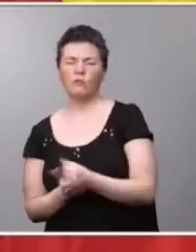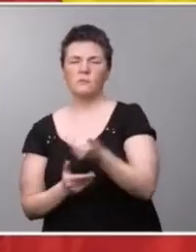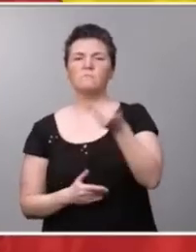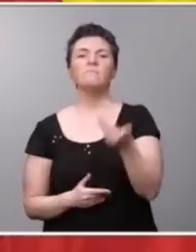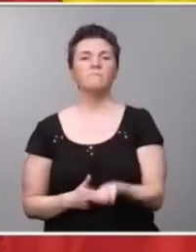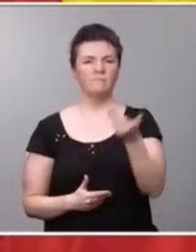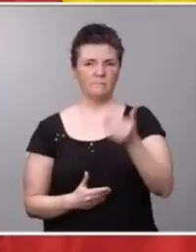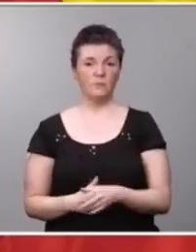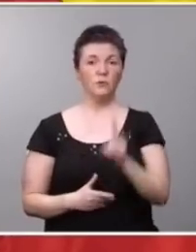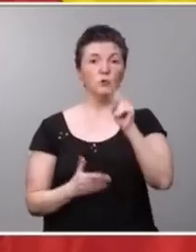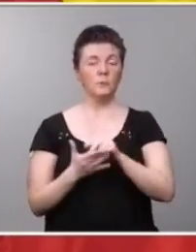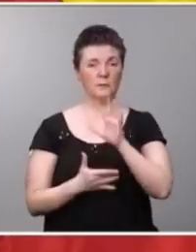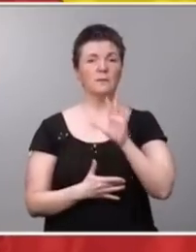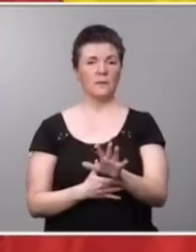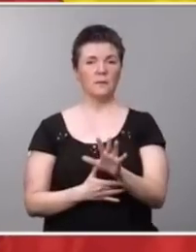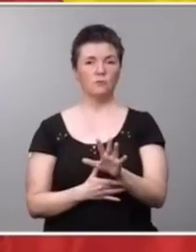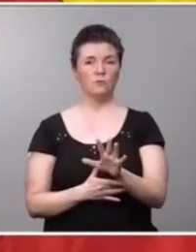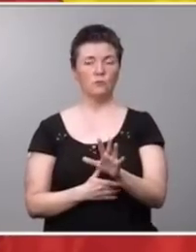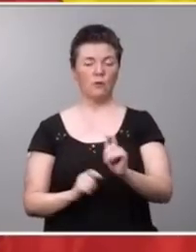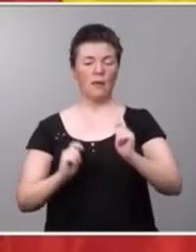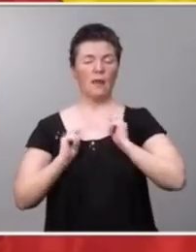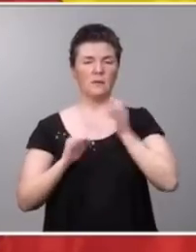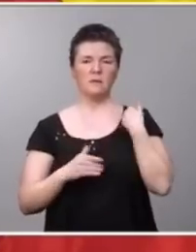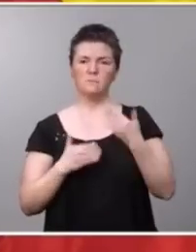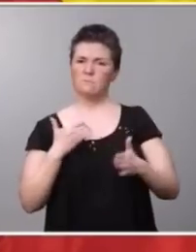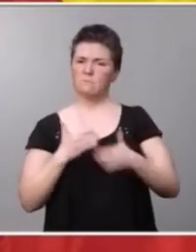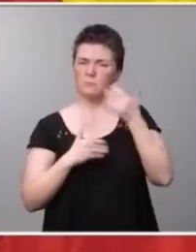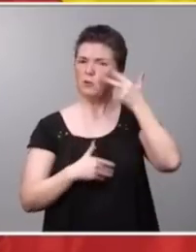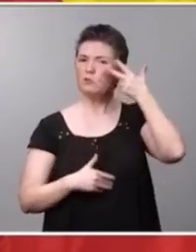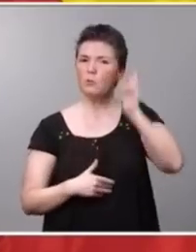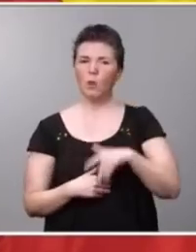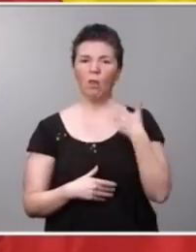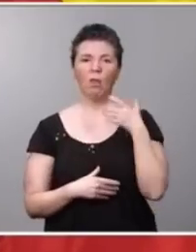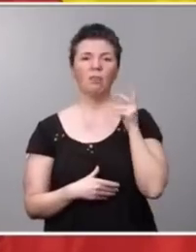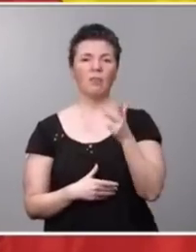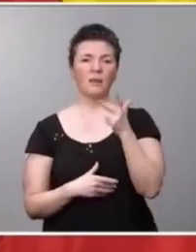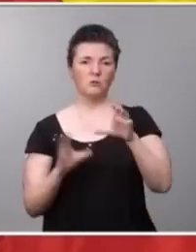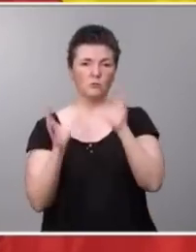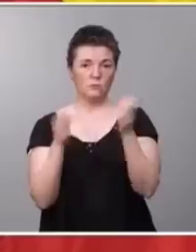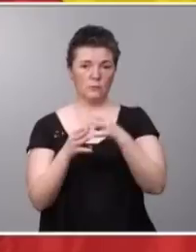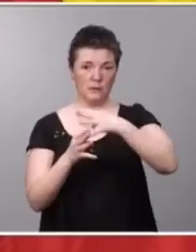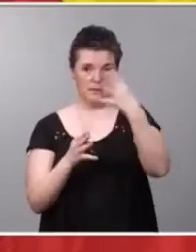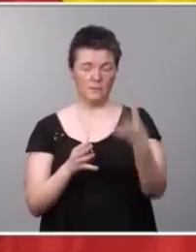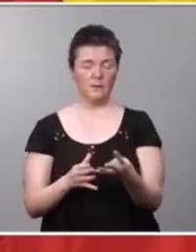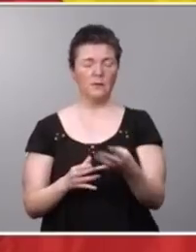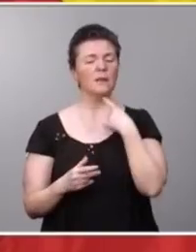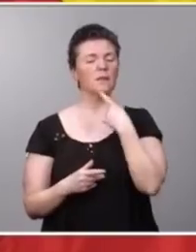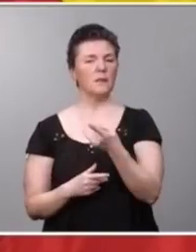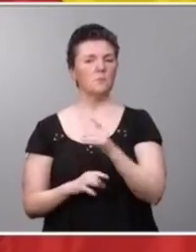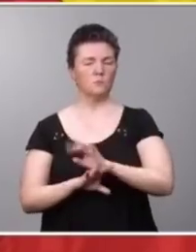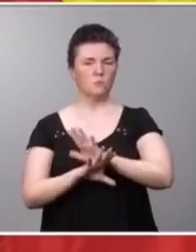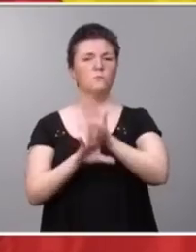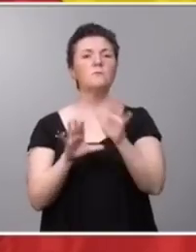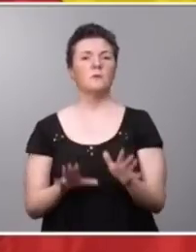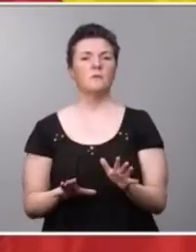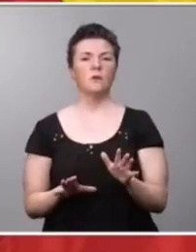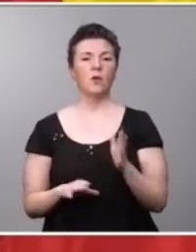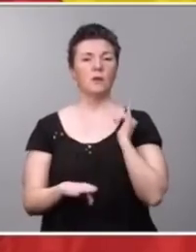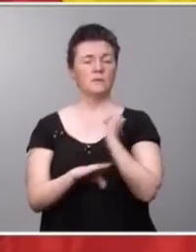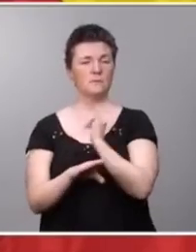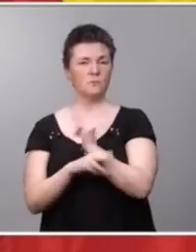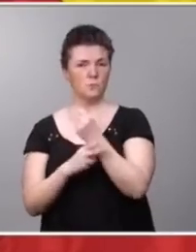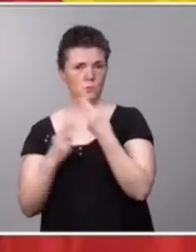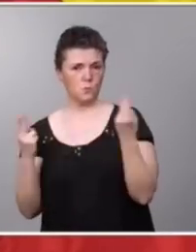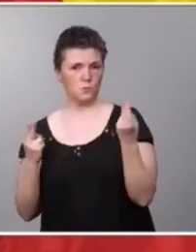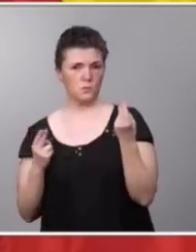2005 ya nos situamos a la vanguardia en el reconocimiento de los derechos LGTBI y dijimos con claridad desde las instituciones nunca